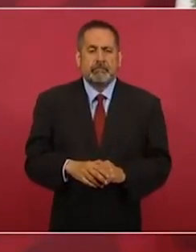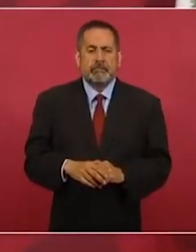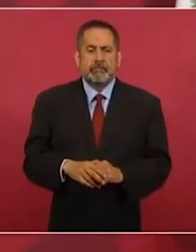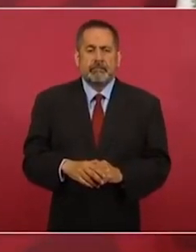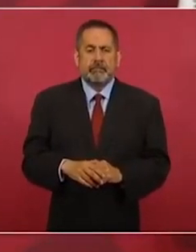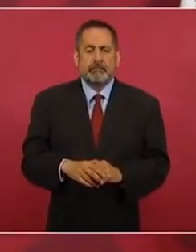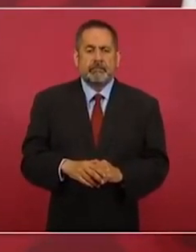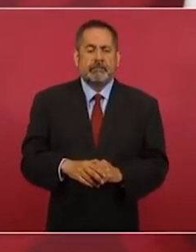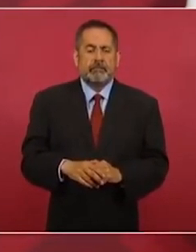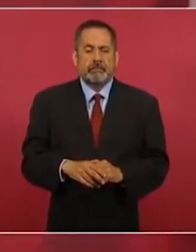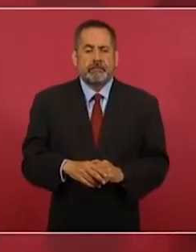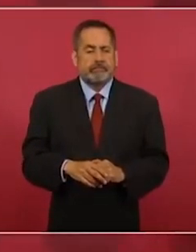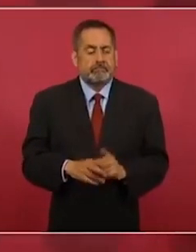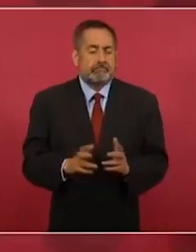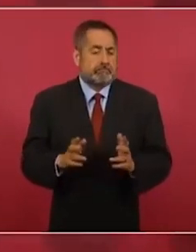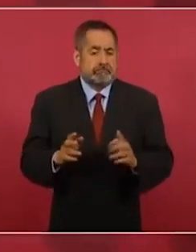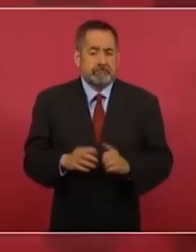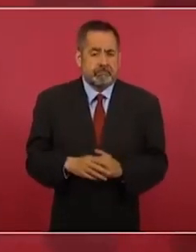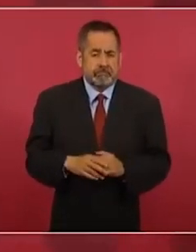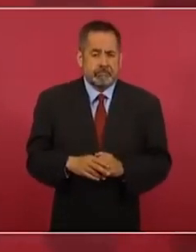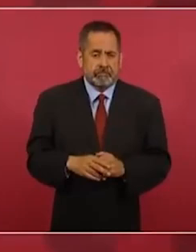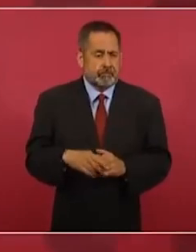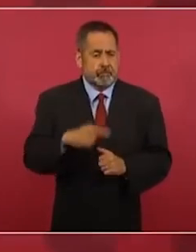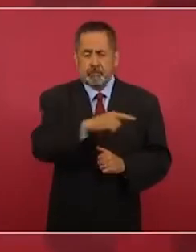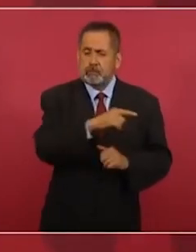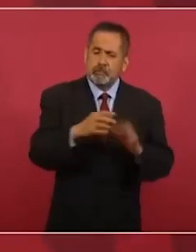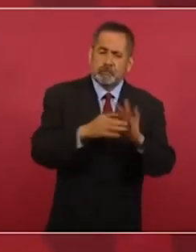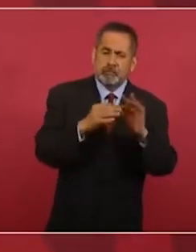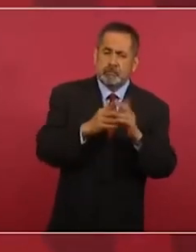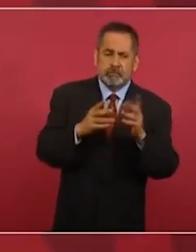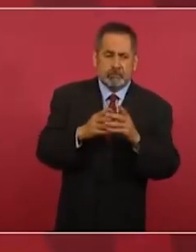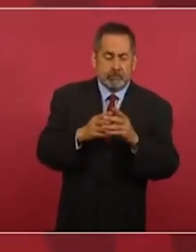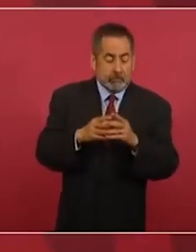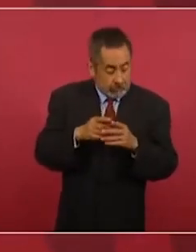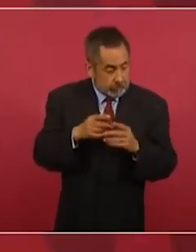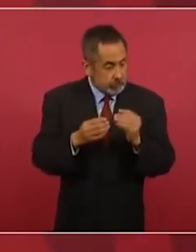Y no está diciendo nada nuevo,